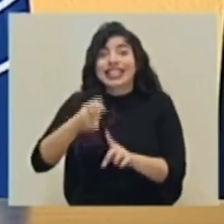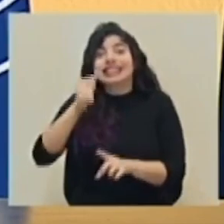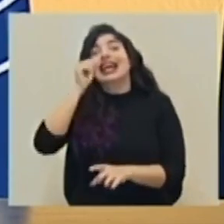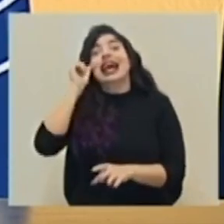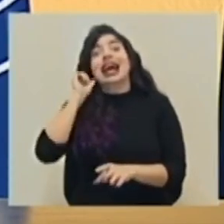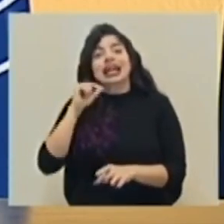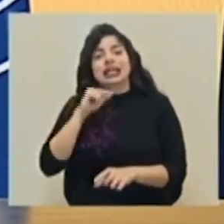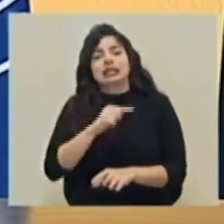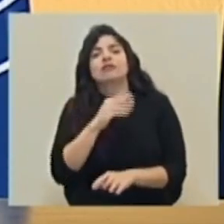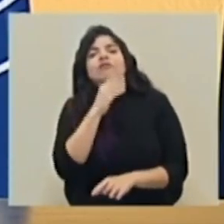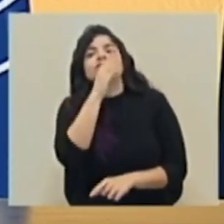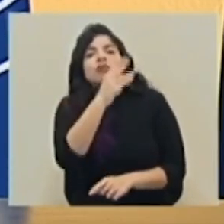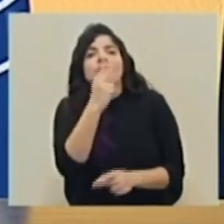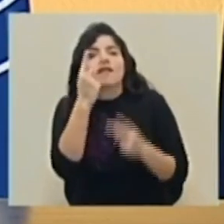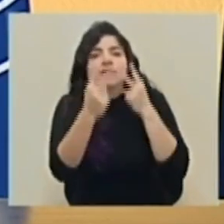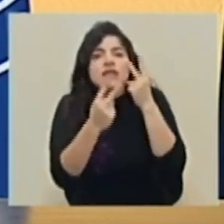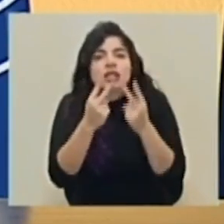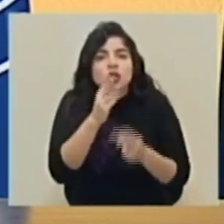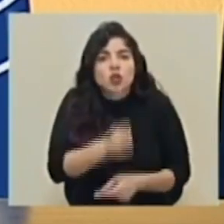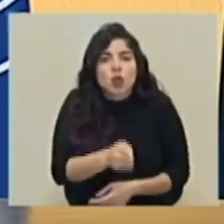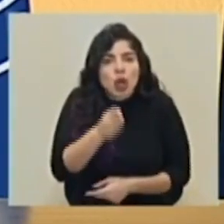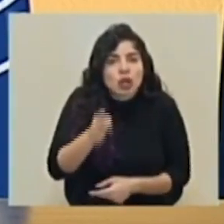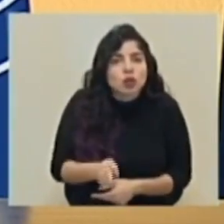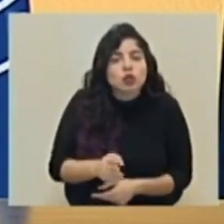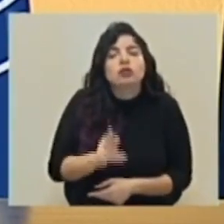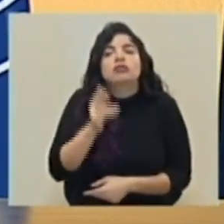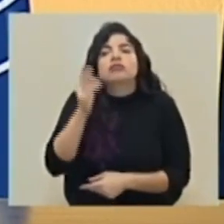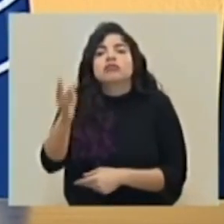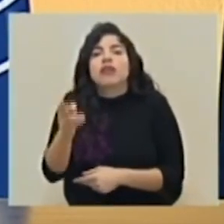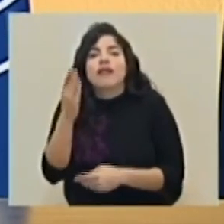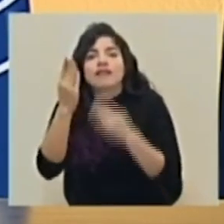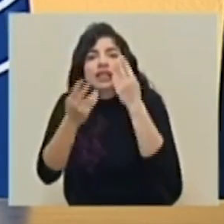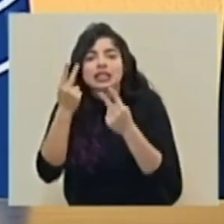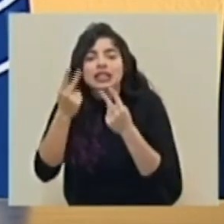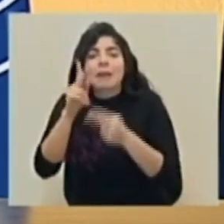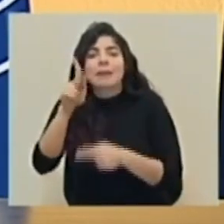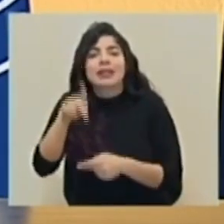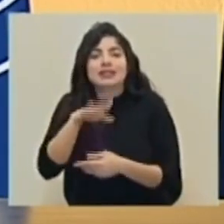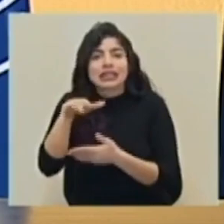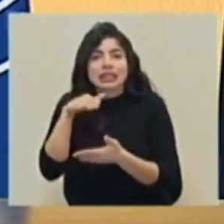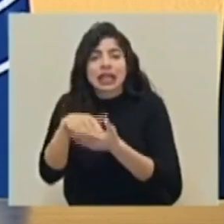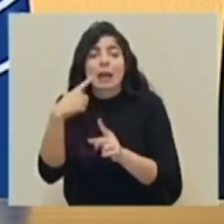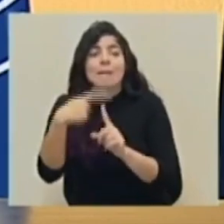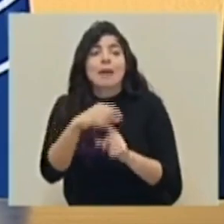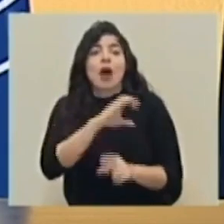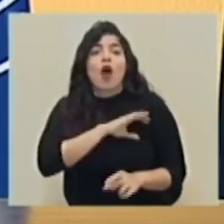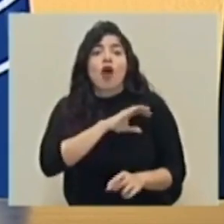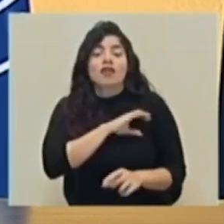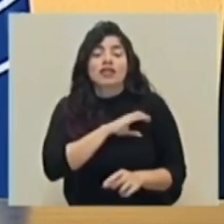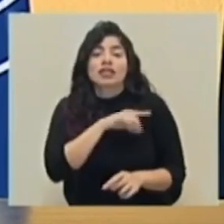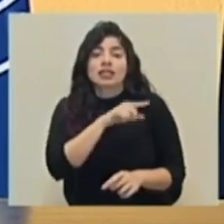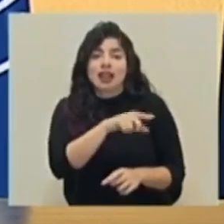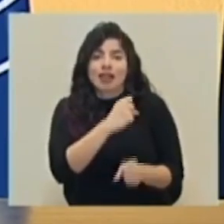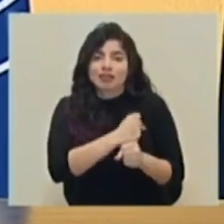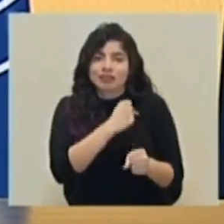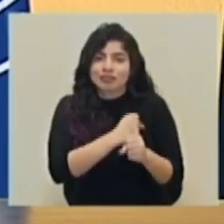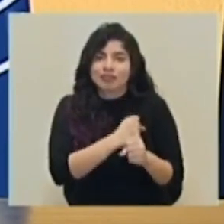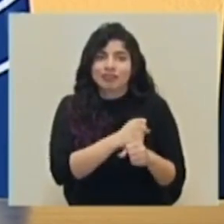encuentra de visita tanto en la zona sur como en el Pacífico Central, con los oficiales de operaciones y el personal de campo,